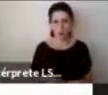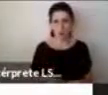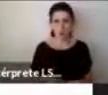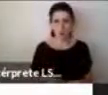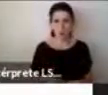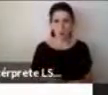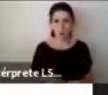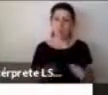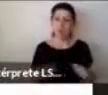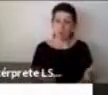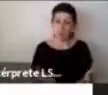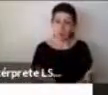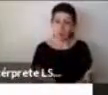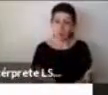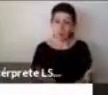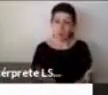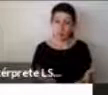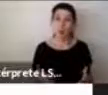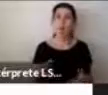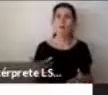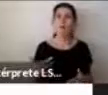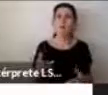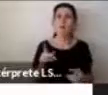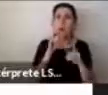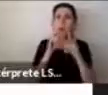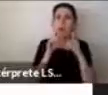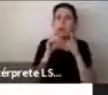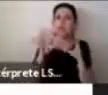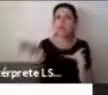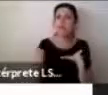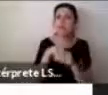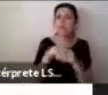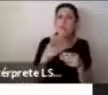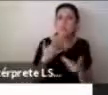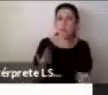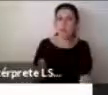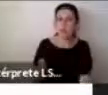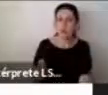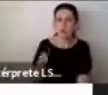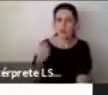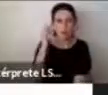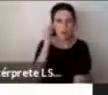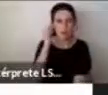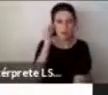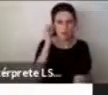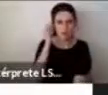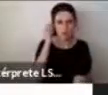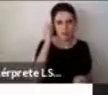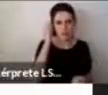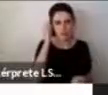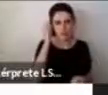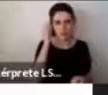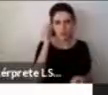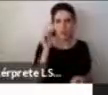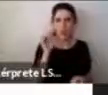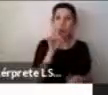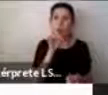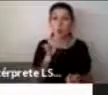Entonces, ¿por qué incluimos cuentos? Esta fue la primera pregunta que se nos aparece en este proceso. Y bueno,